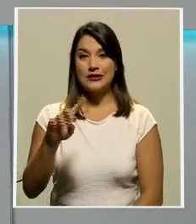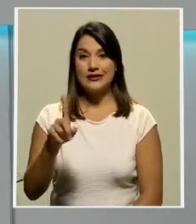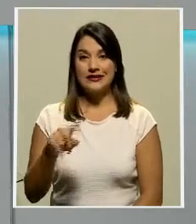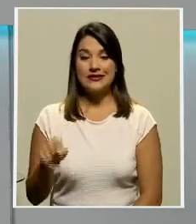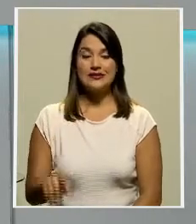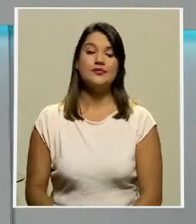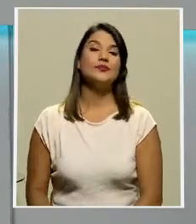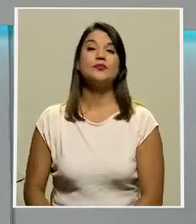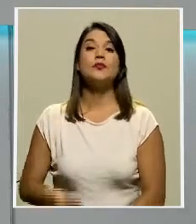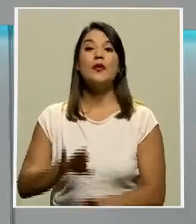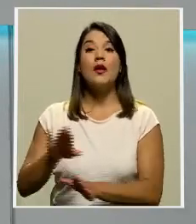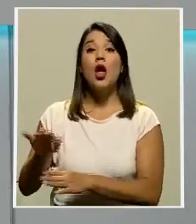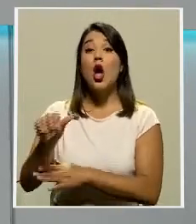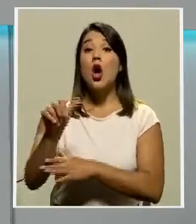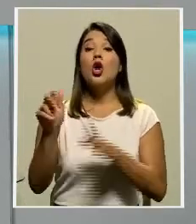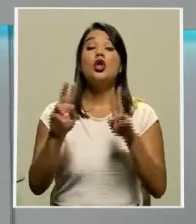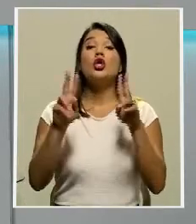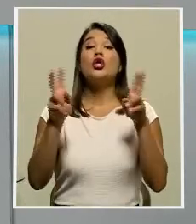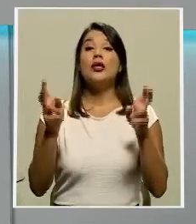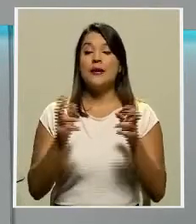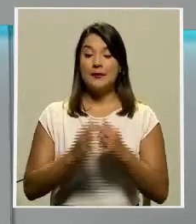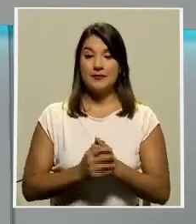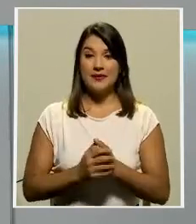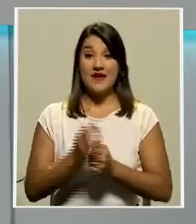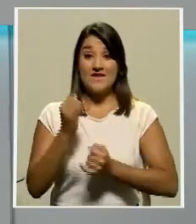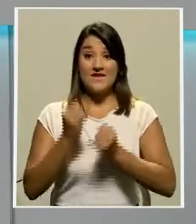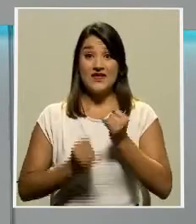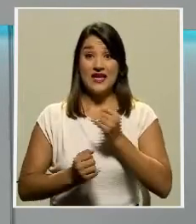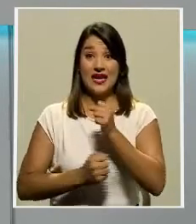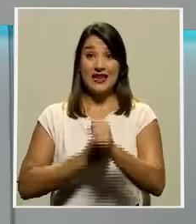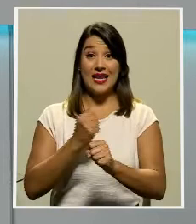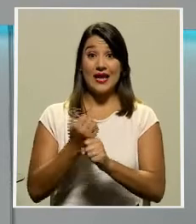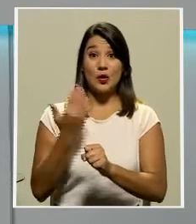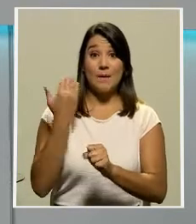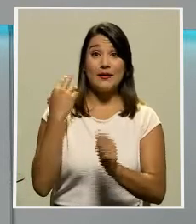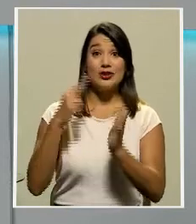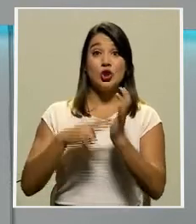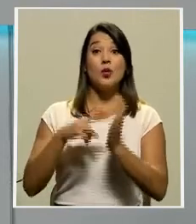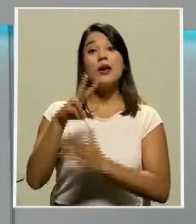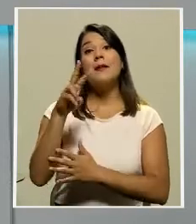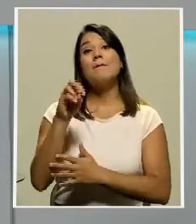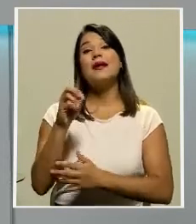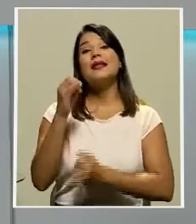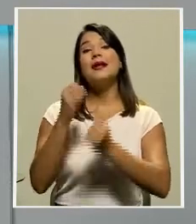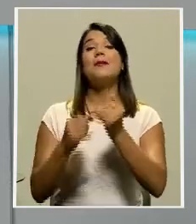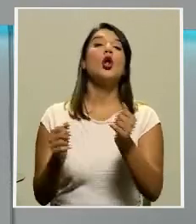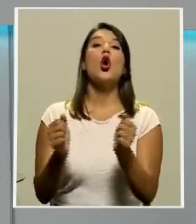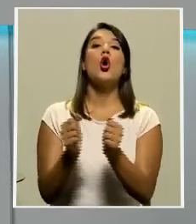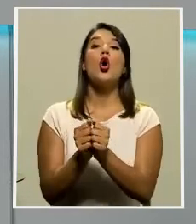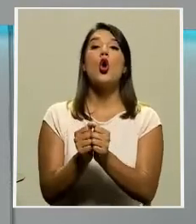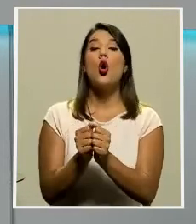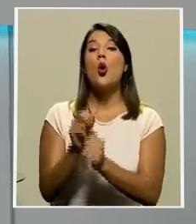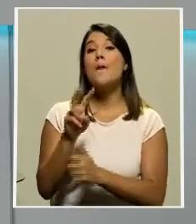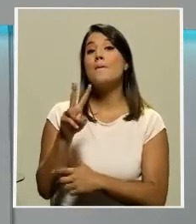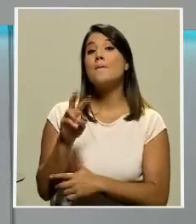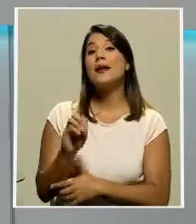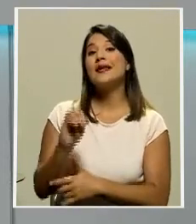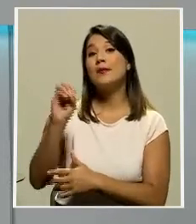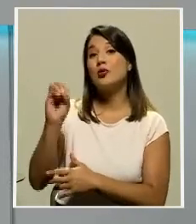En otros temas, el final del 2020 cerró con una tasa de desempleo del 20%,